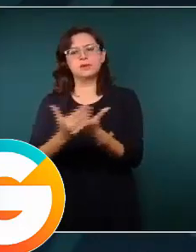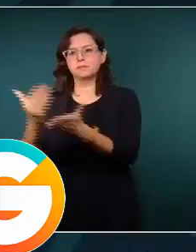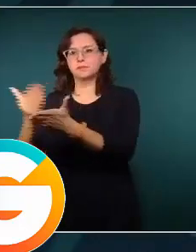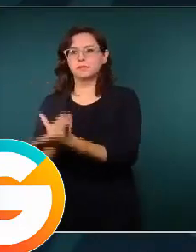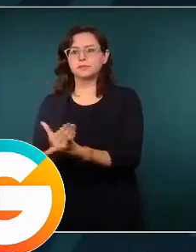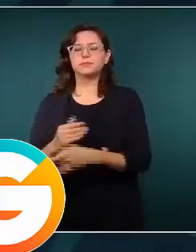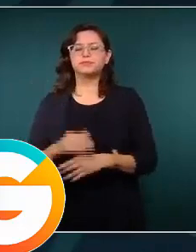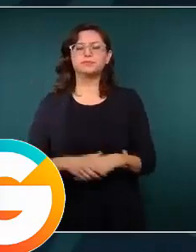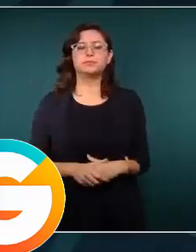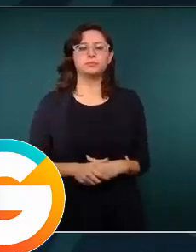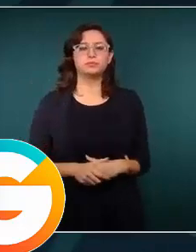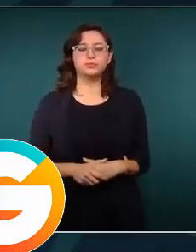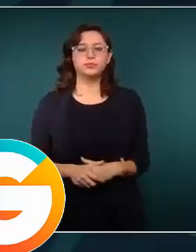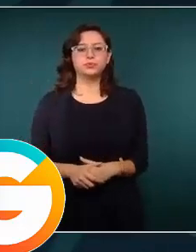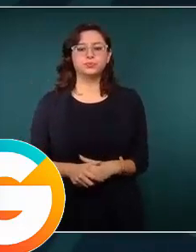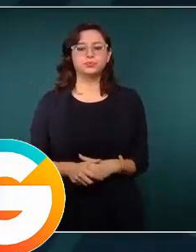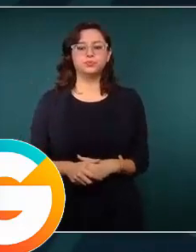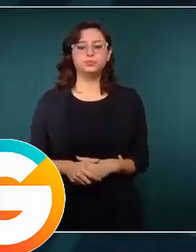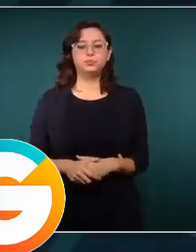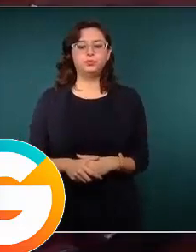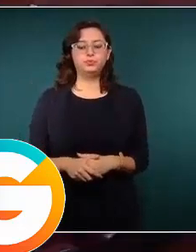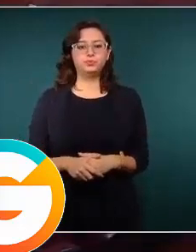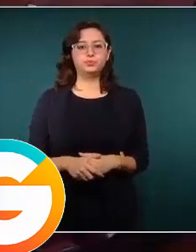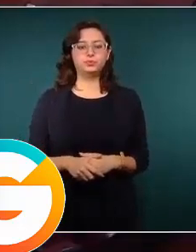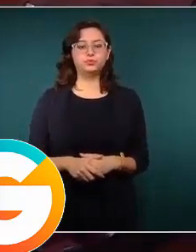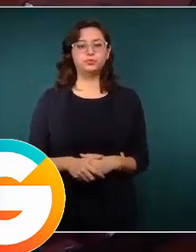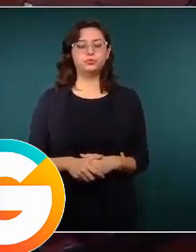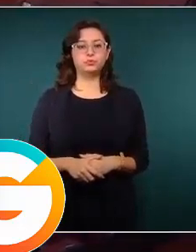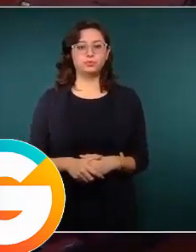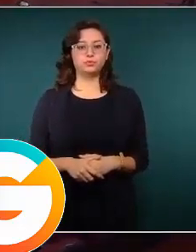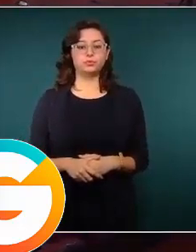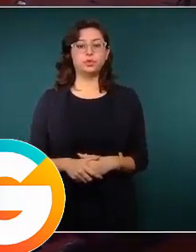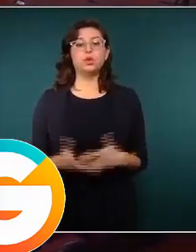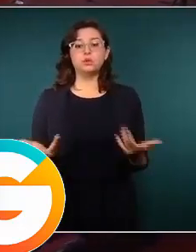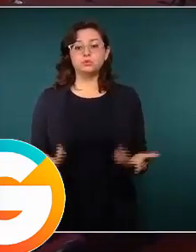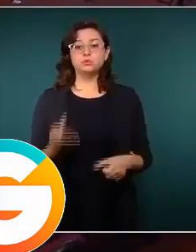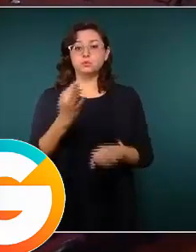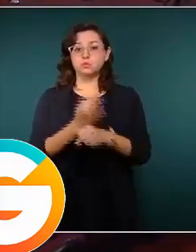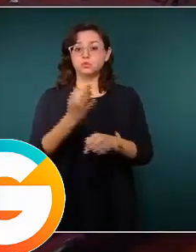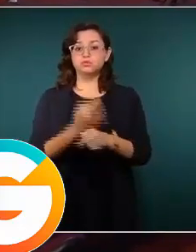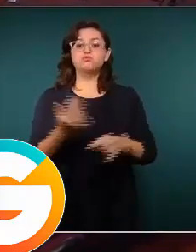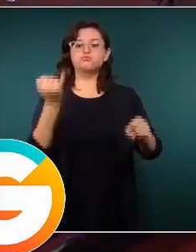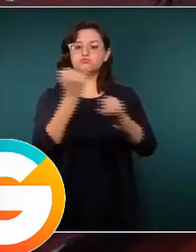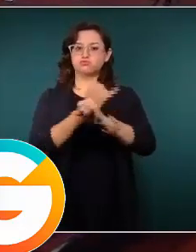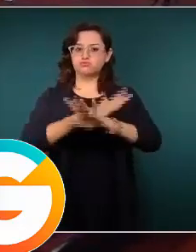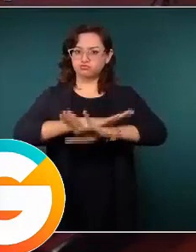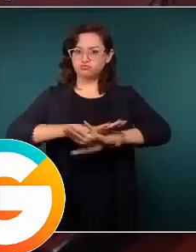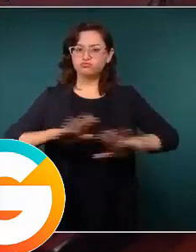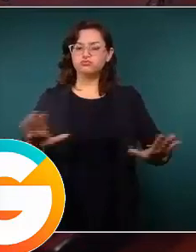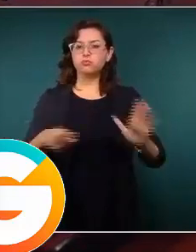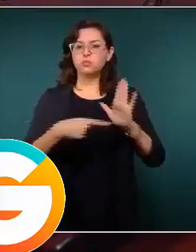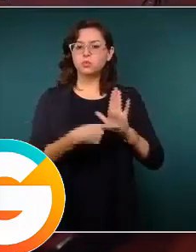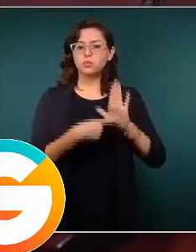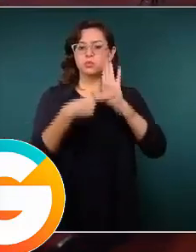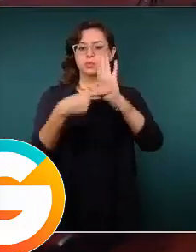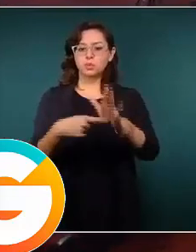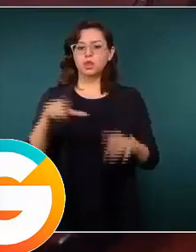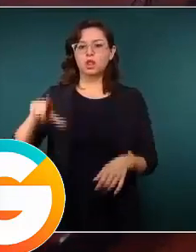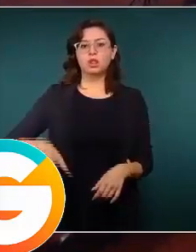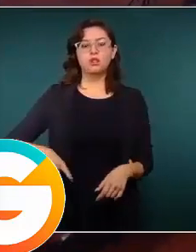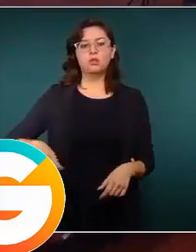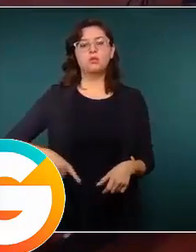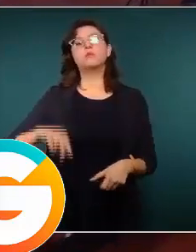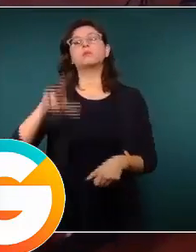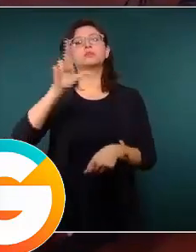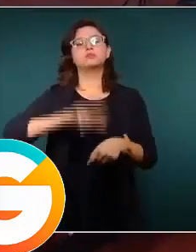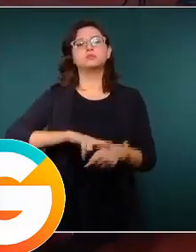modo que vamos a escuchar el informe del gobernador